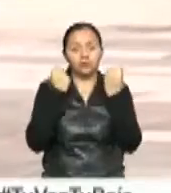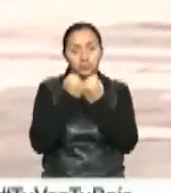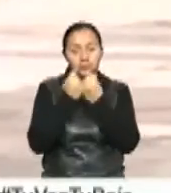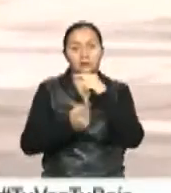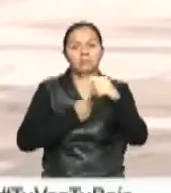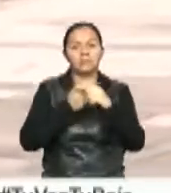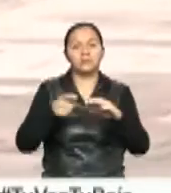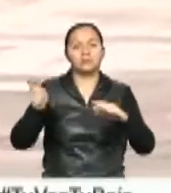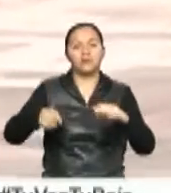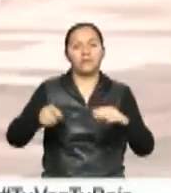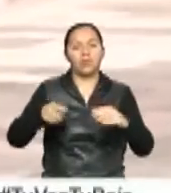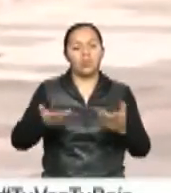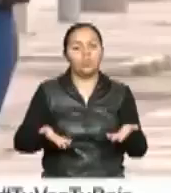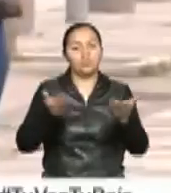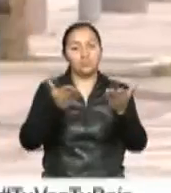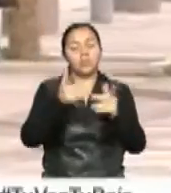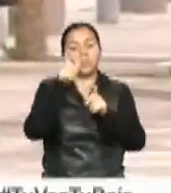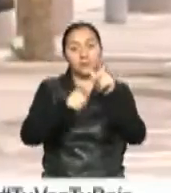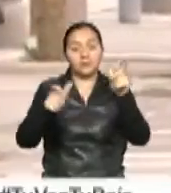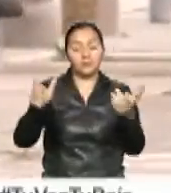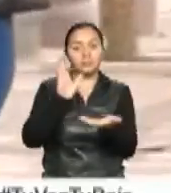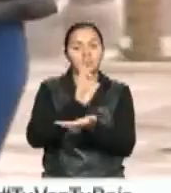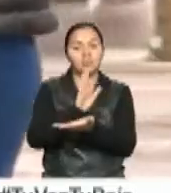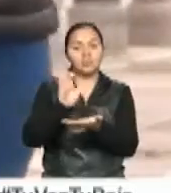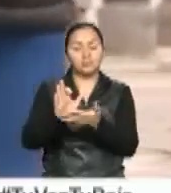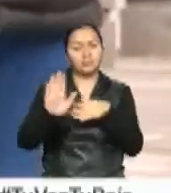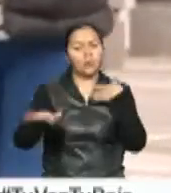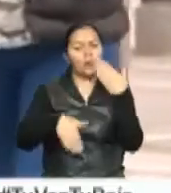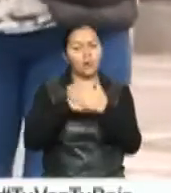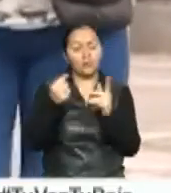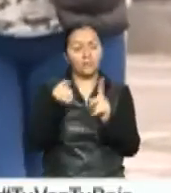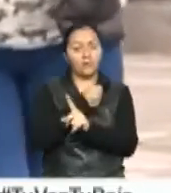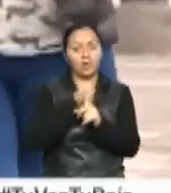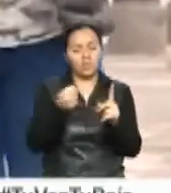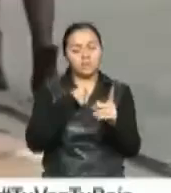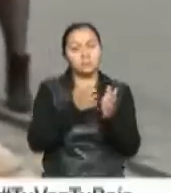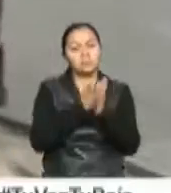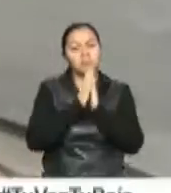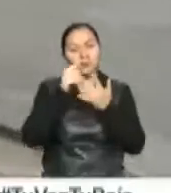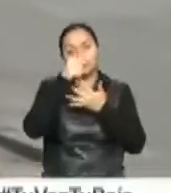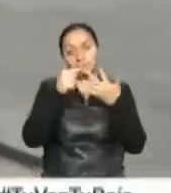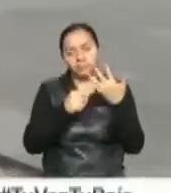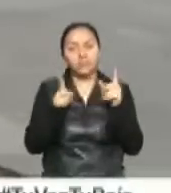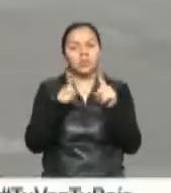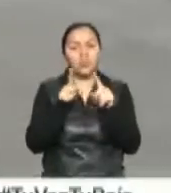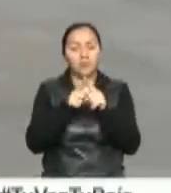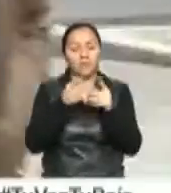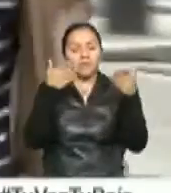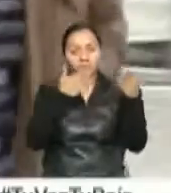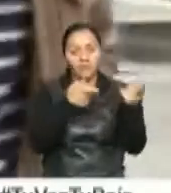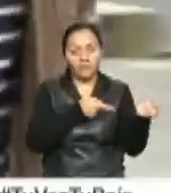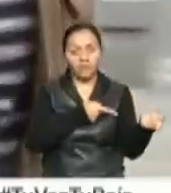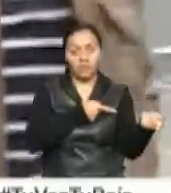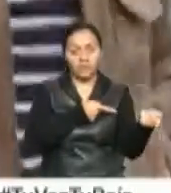a las víctimas y que los testigos de actos de violencia soliciten también estas medidas cautelares a favor de la víctima.